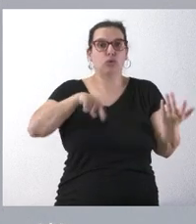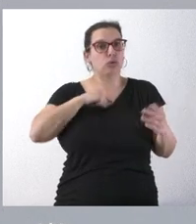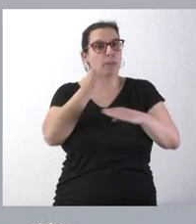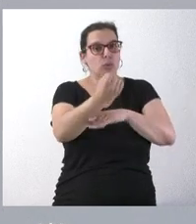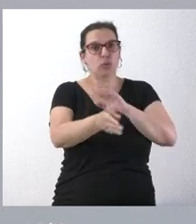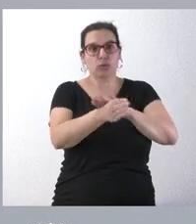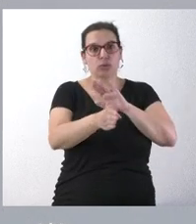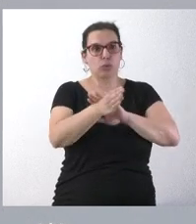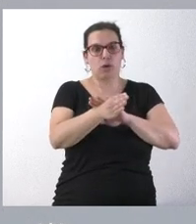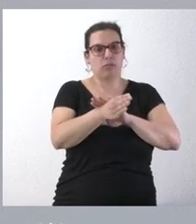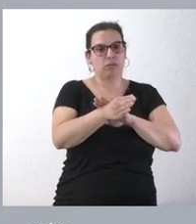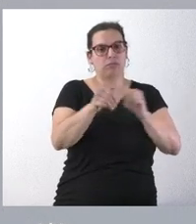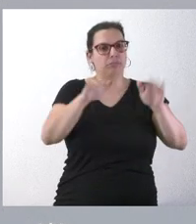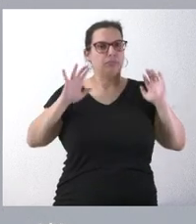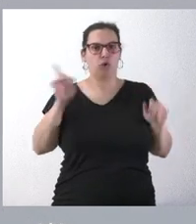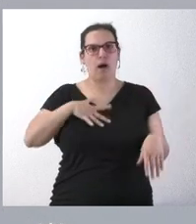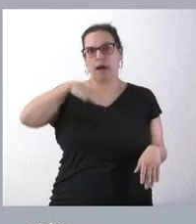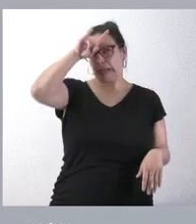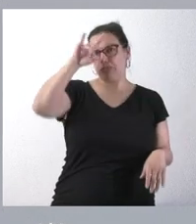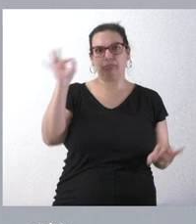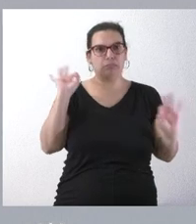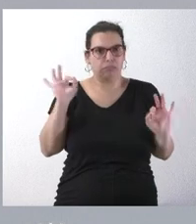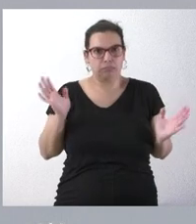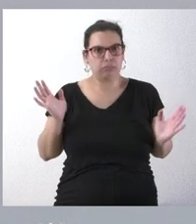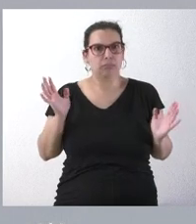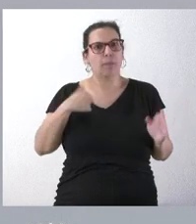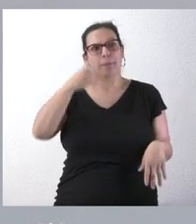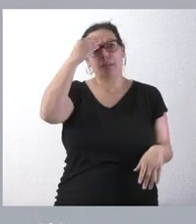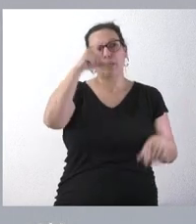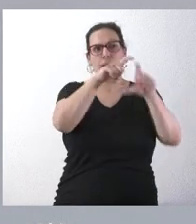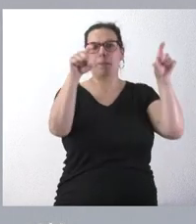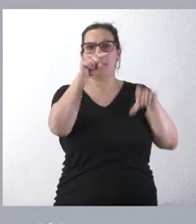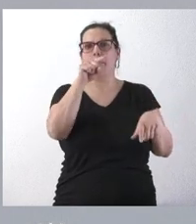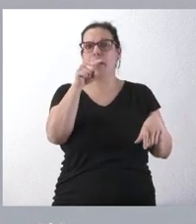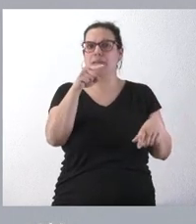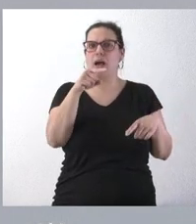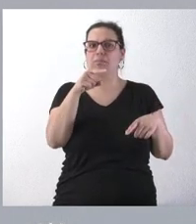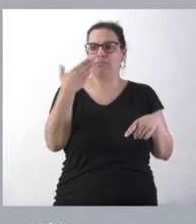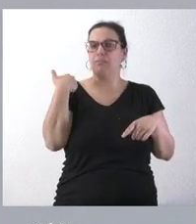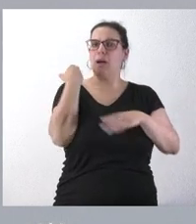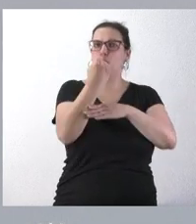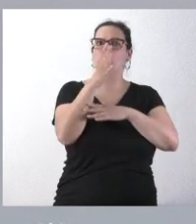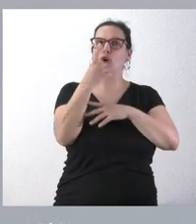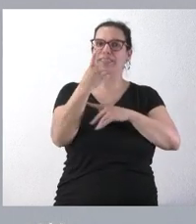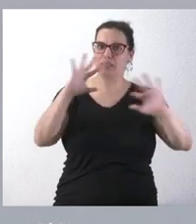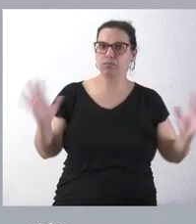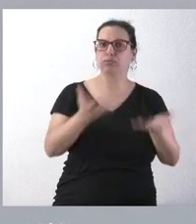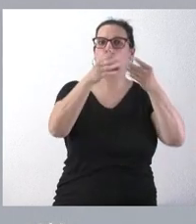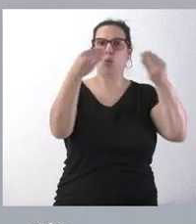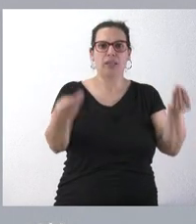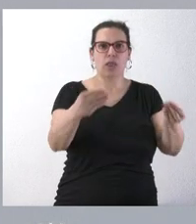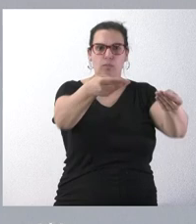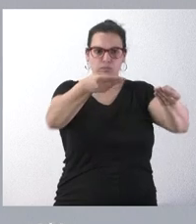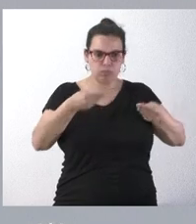apoyo. Este apoyo no se retira, no nos arrepentimos de haberlo hecho. Creo que es una empresa que necesitaba este impulso, presentó la documentación,